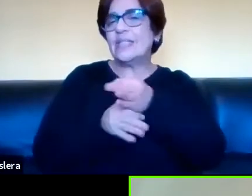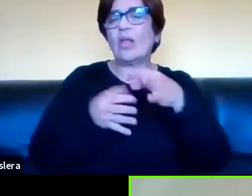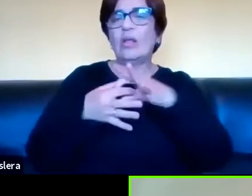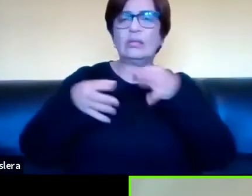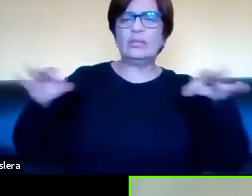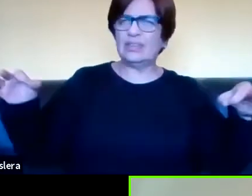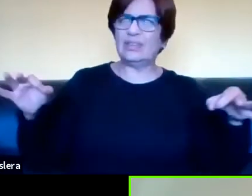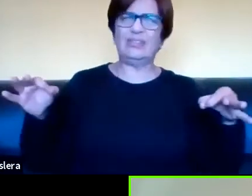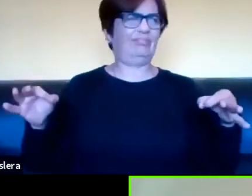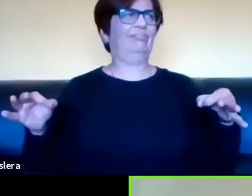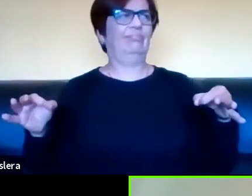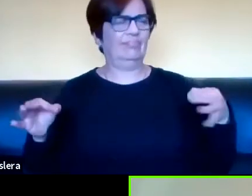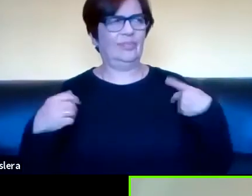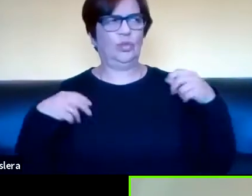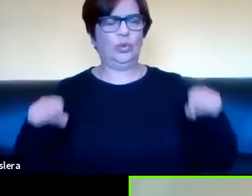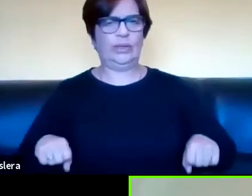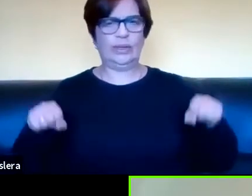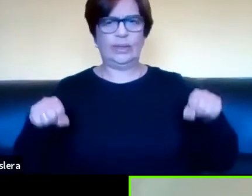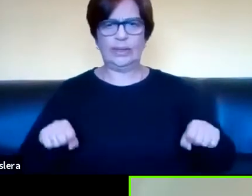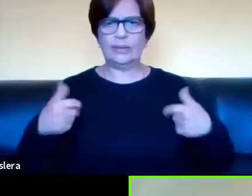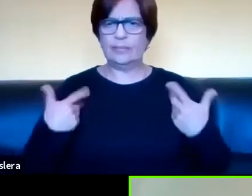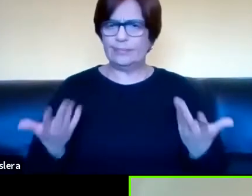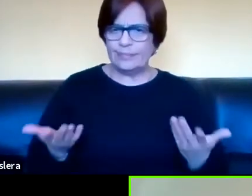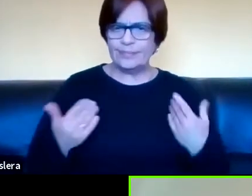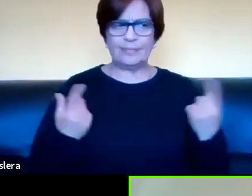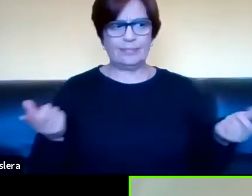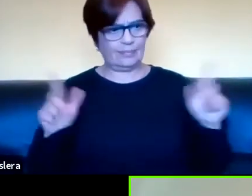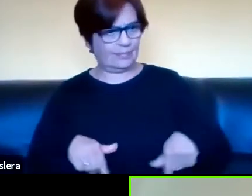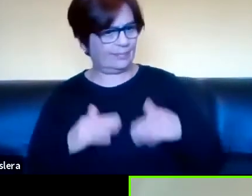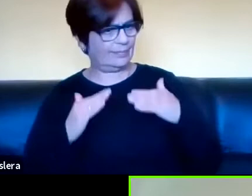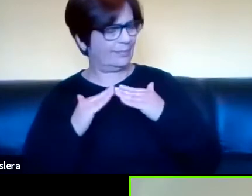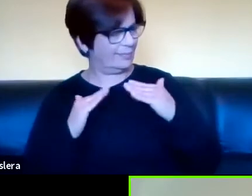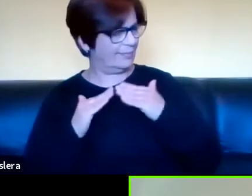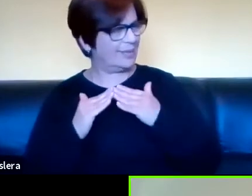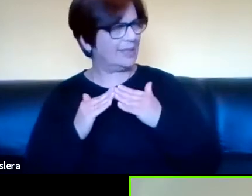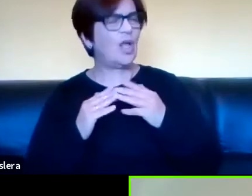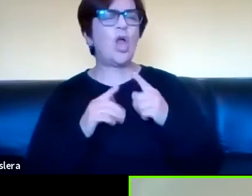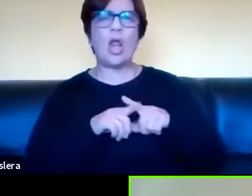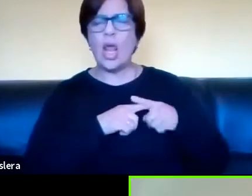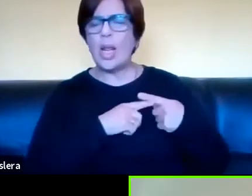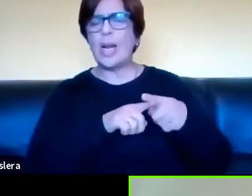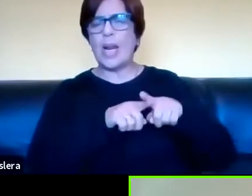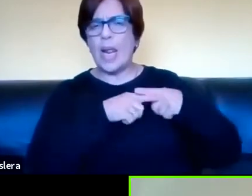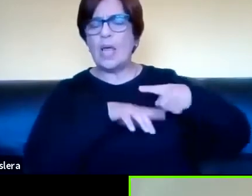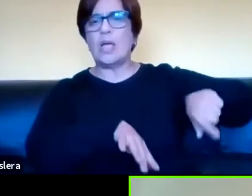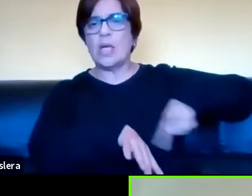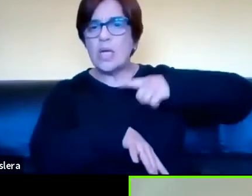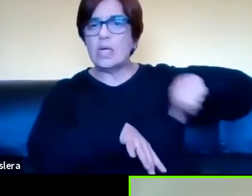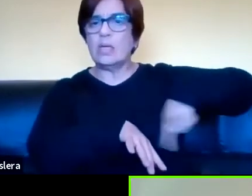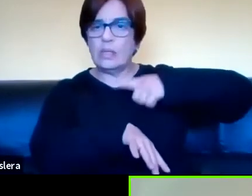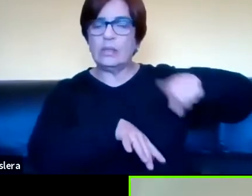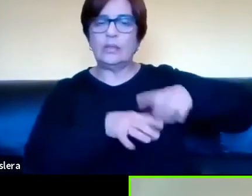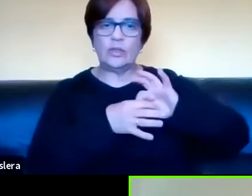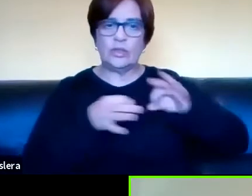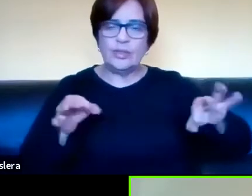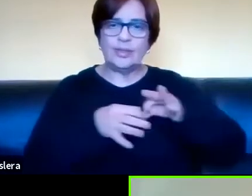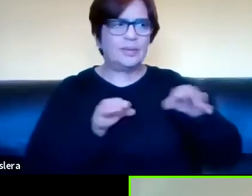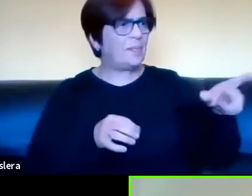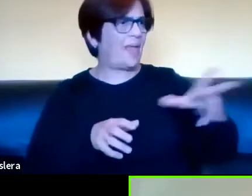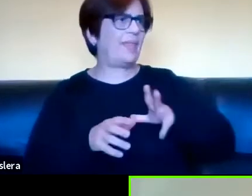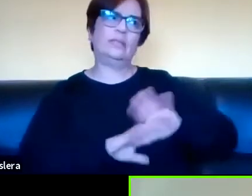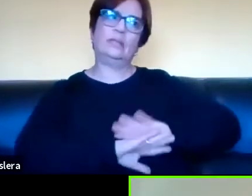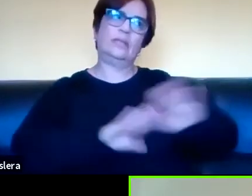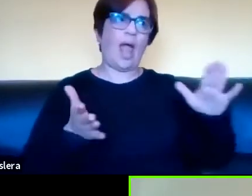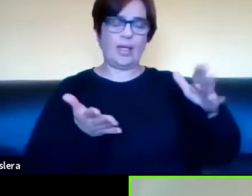que no me ha quedado clara esa oración. Entonces llegué a casa y estuvimos horas discutiendo sobre la oración hasta que Andrés dijo, vamos a